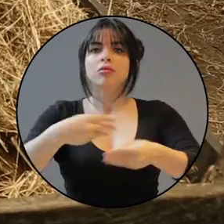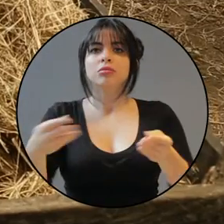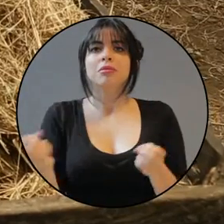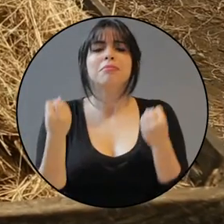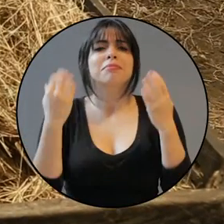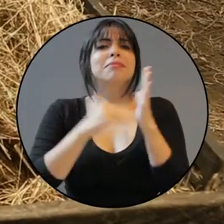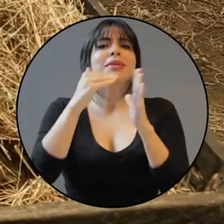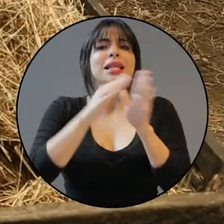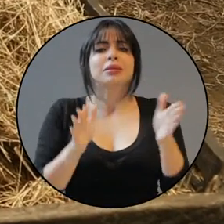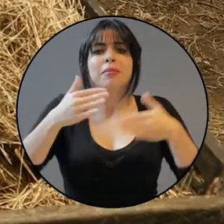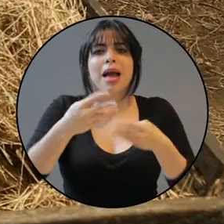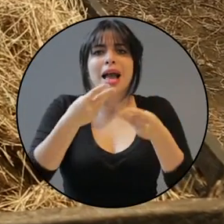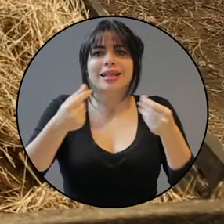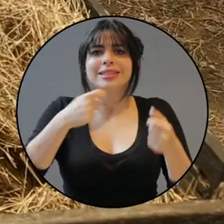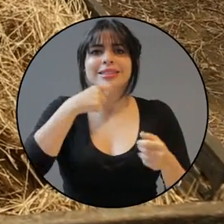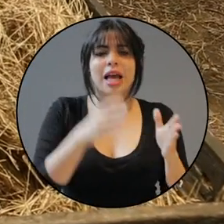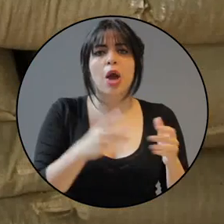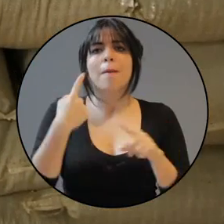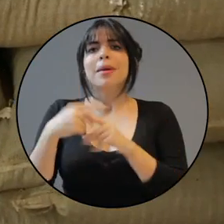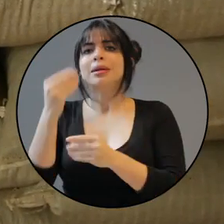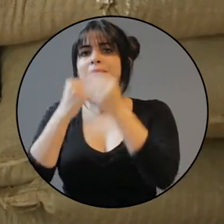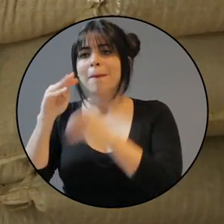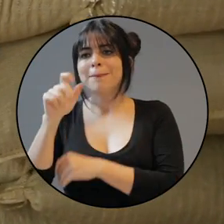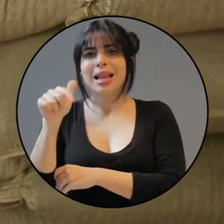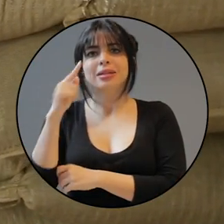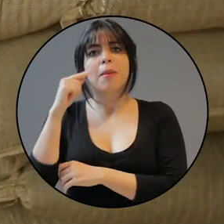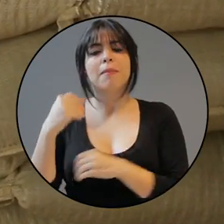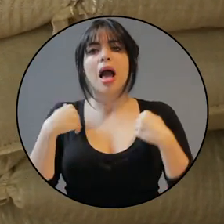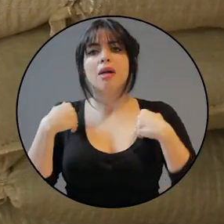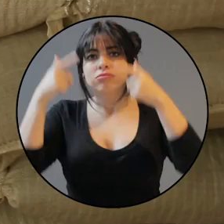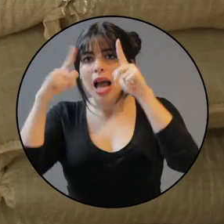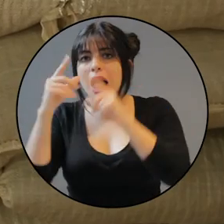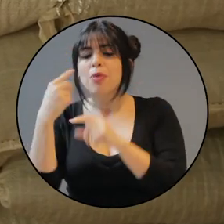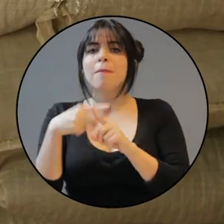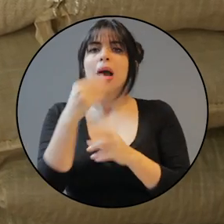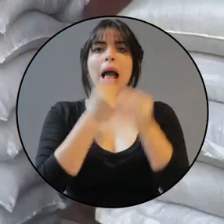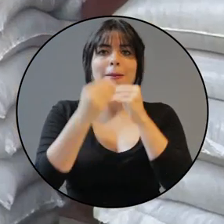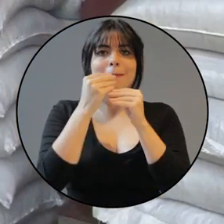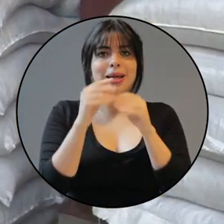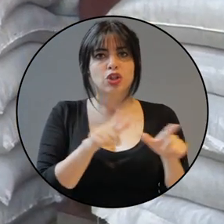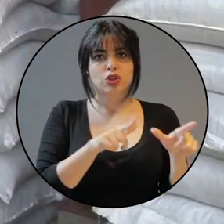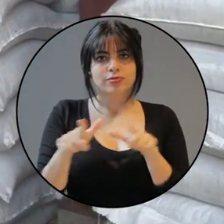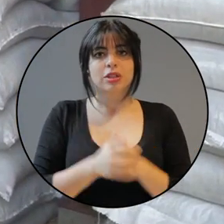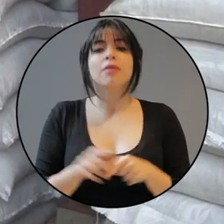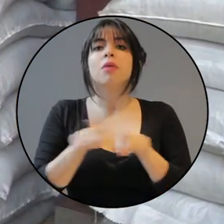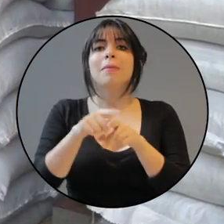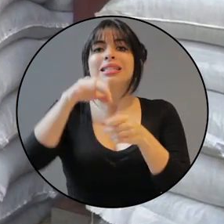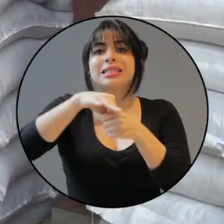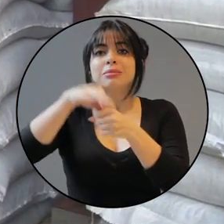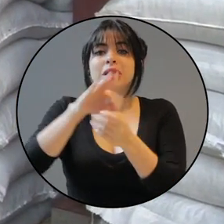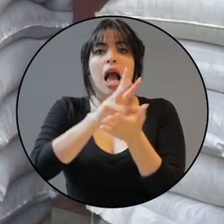miles de toneladas de pacas de heno, melaza para alimentar al ganado en peligro y alimento concentrado. También hemos distribuido